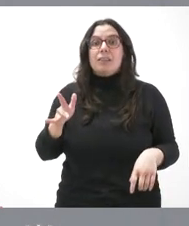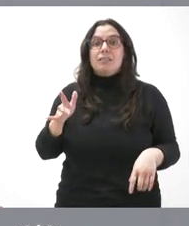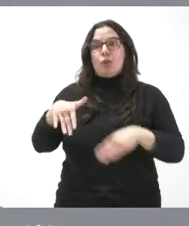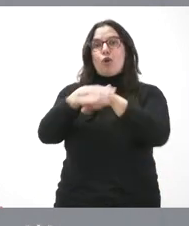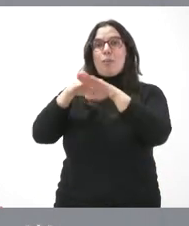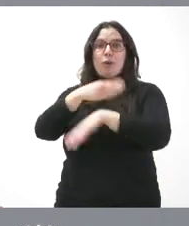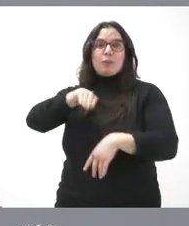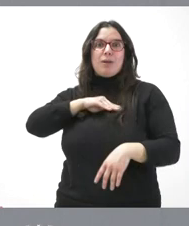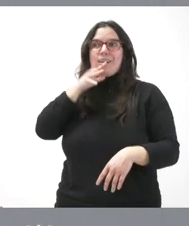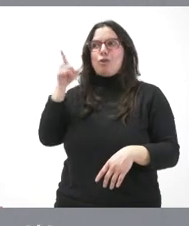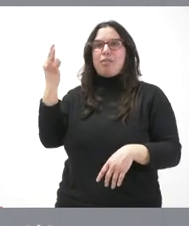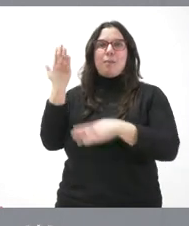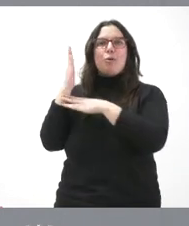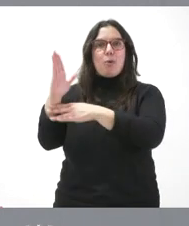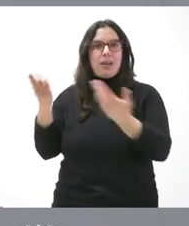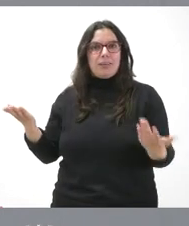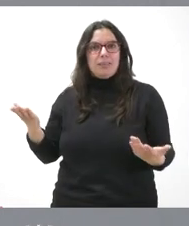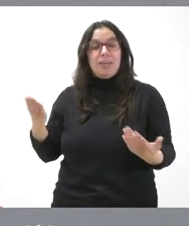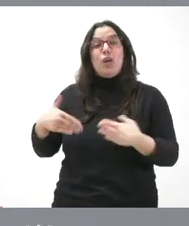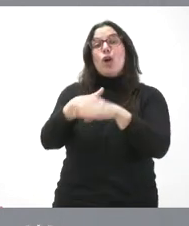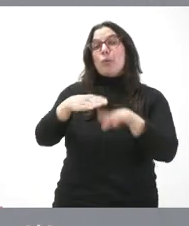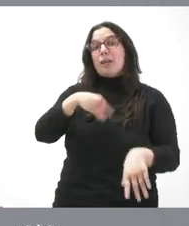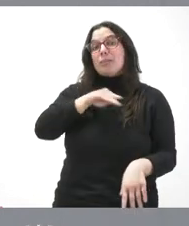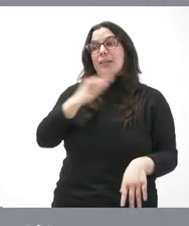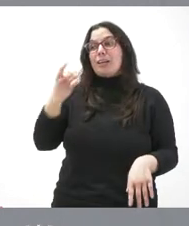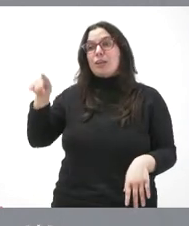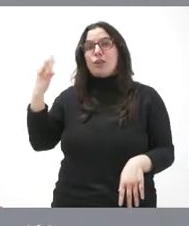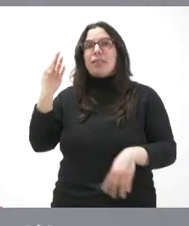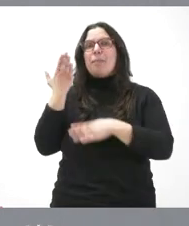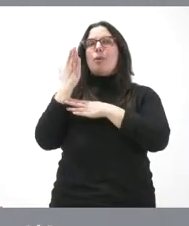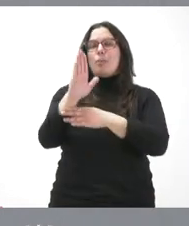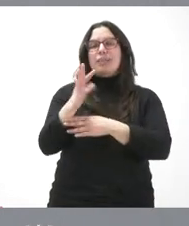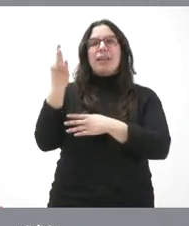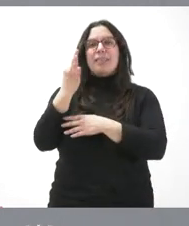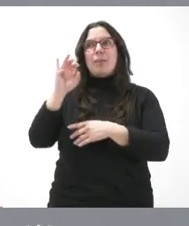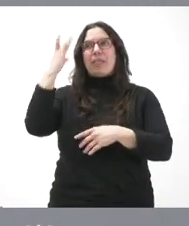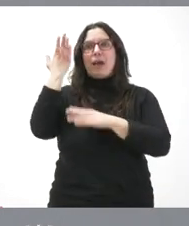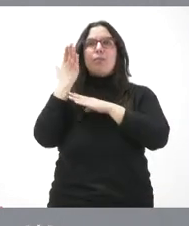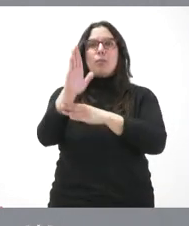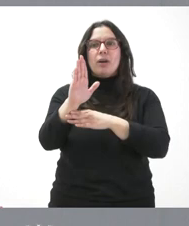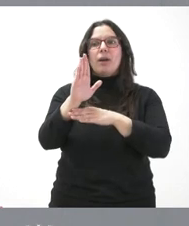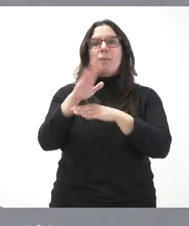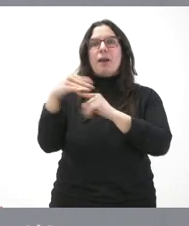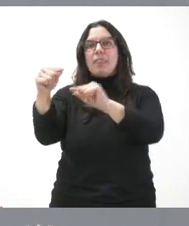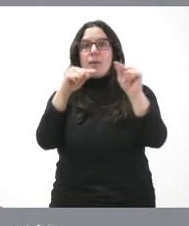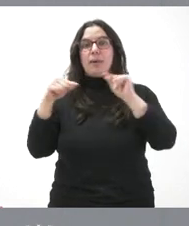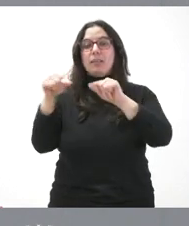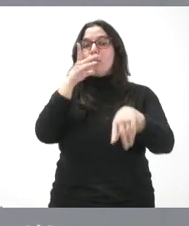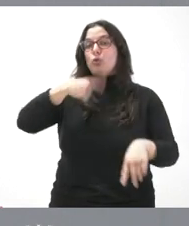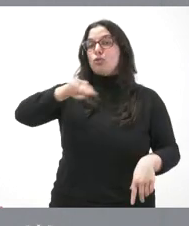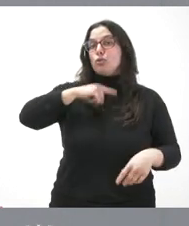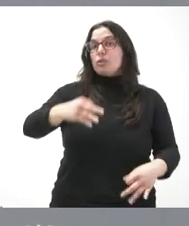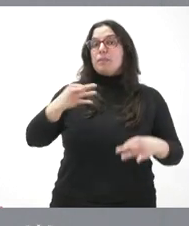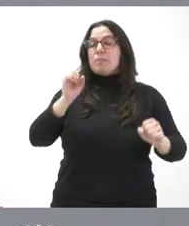Gobierno. Es el Gobierno de España quien tiene que hacer una propuesta, quien tiene que formular una propuesta encima de la mesa. Porque nosotros aquí hemos defendido siempre